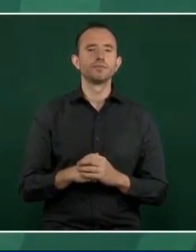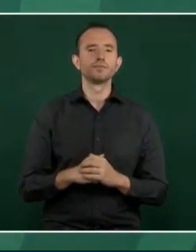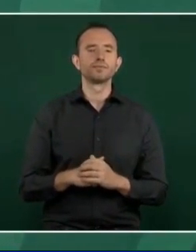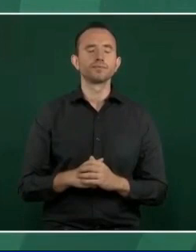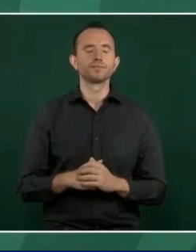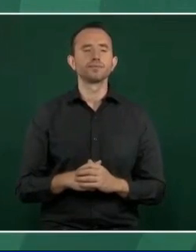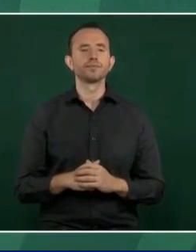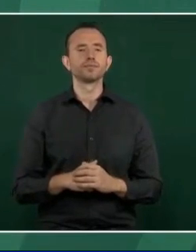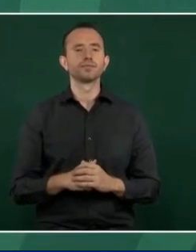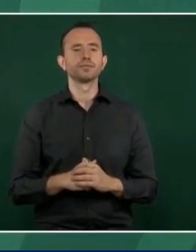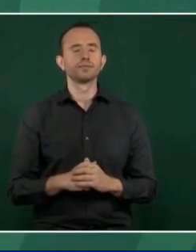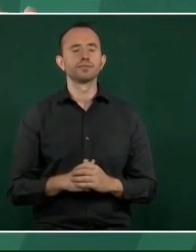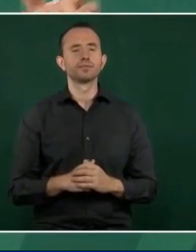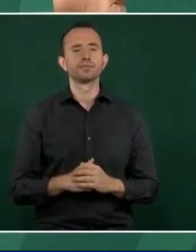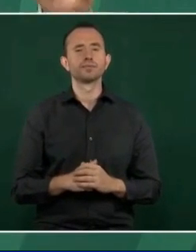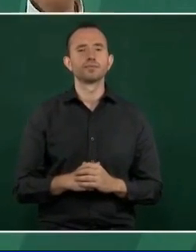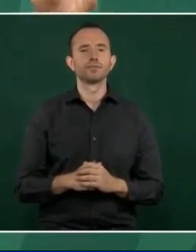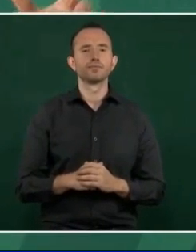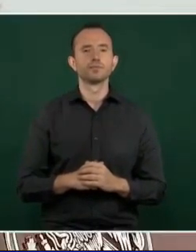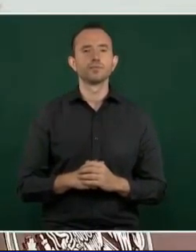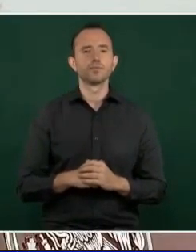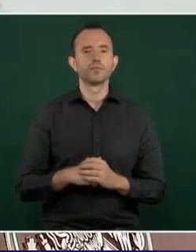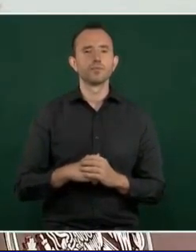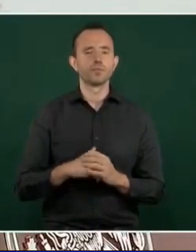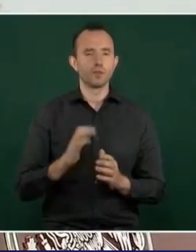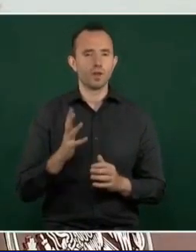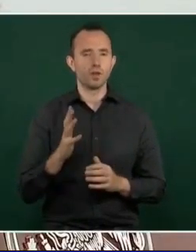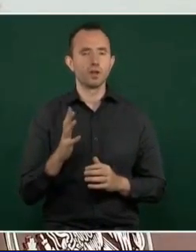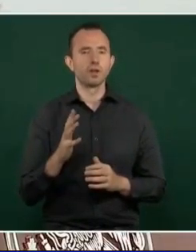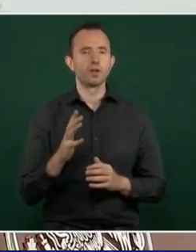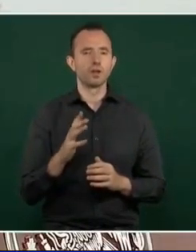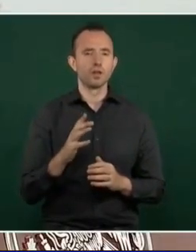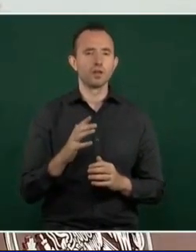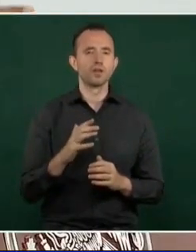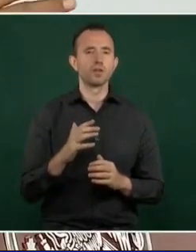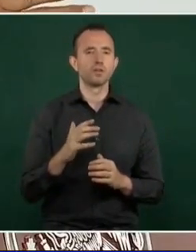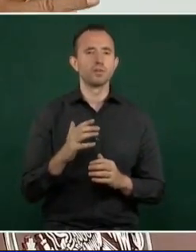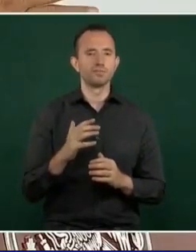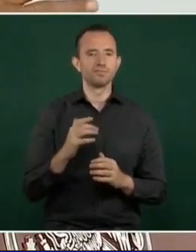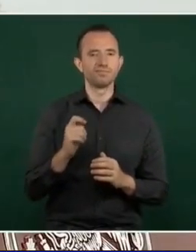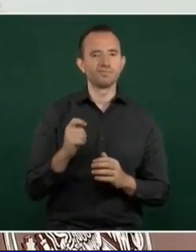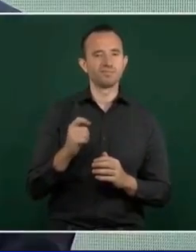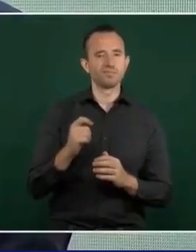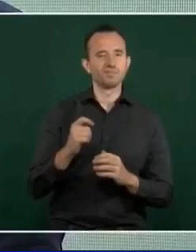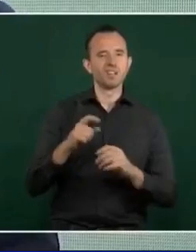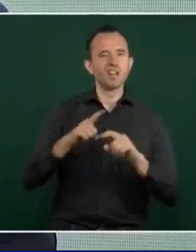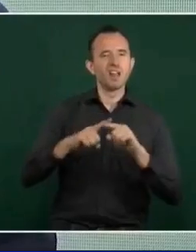pidió que la autoridad responsable